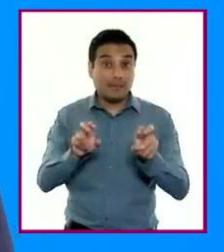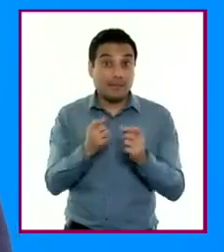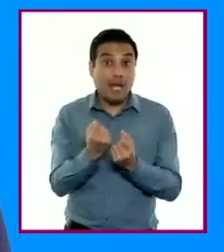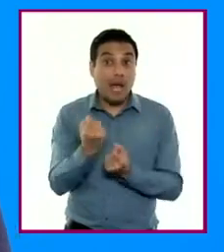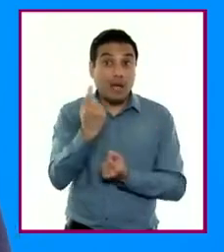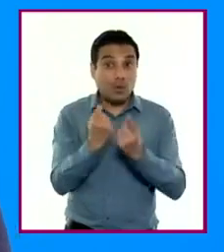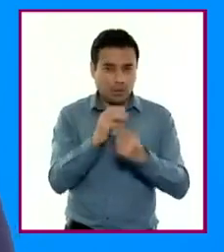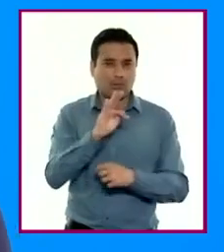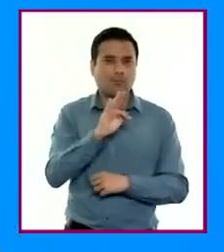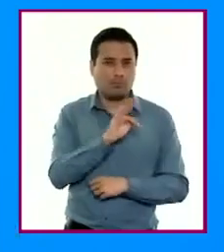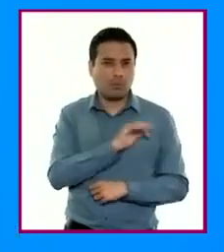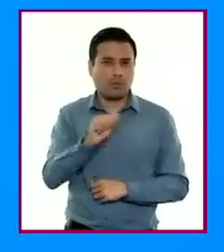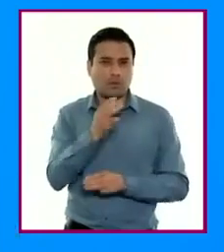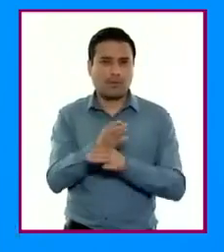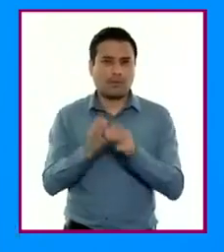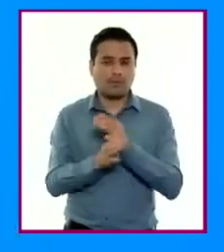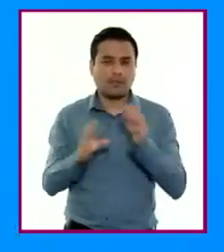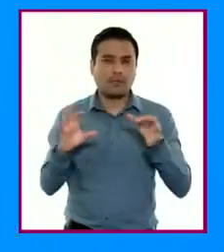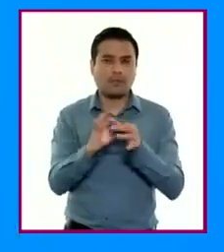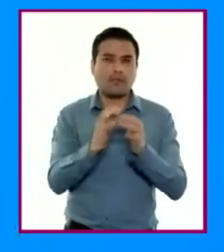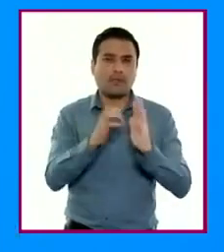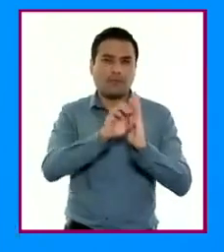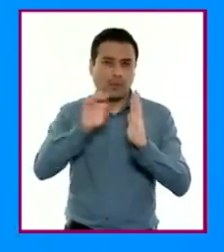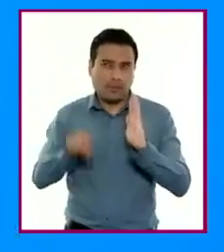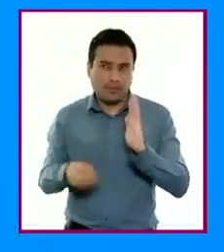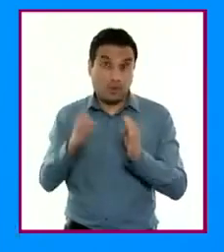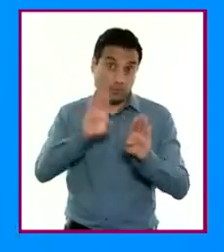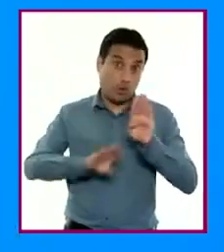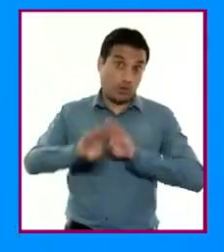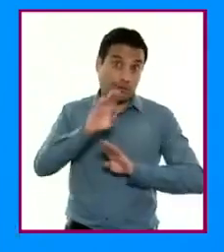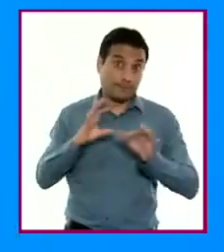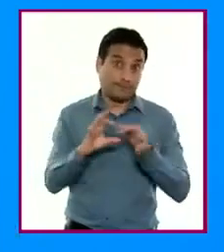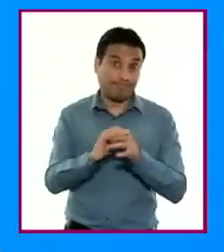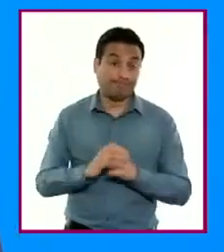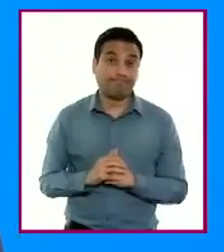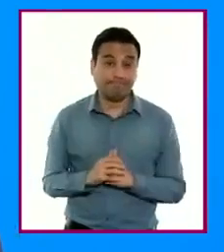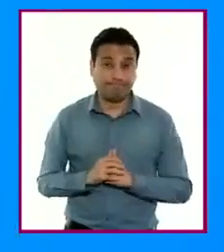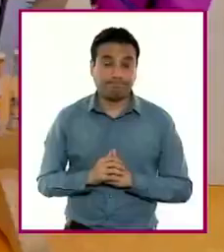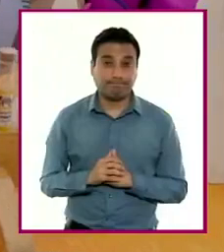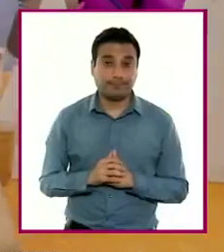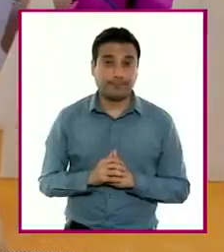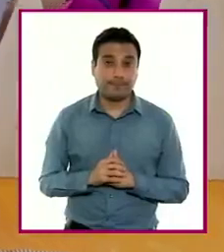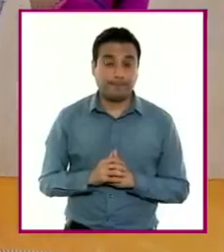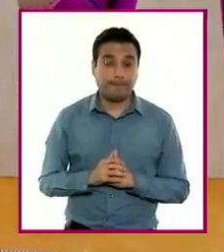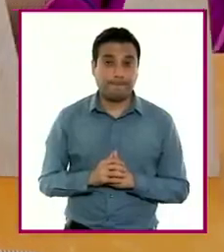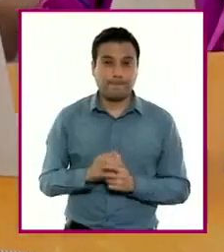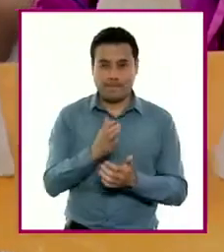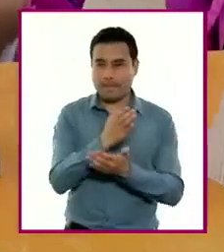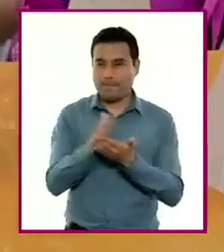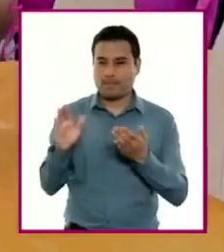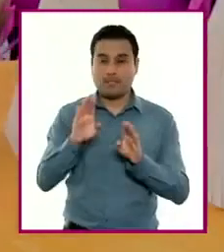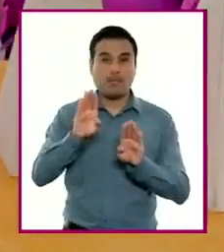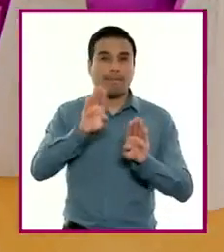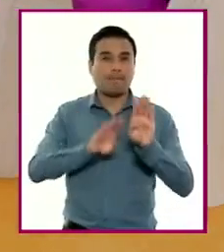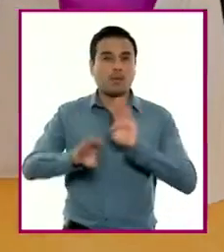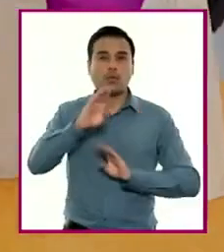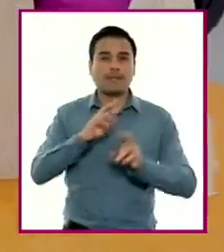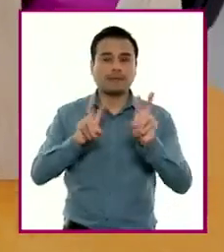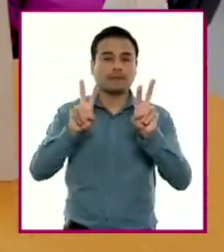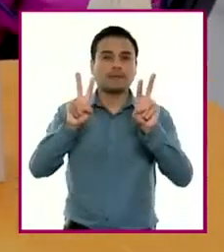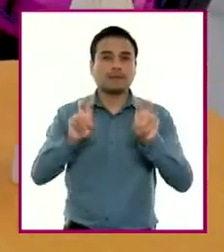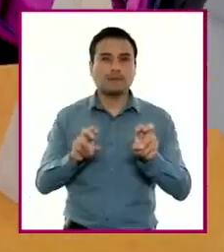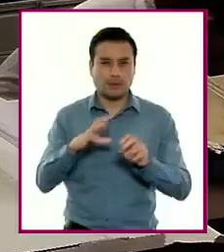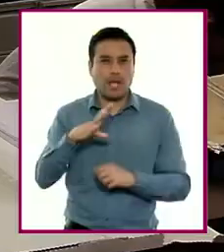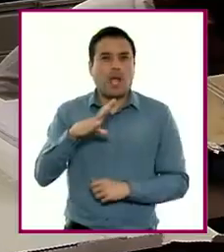Algunos de estos temas podrán vincularse con más asignaturas, por ejemplo, con biología. Por su parte, los